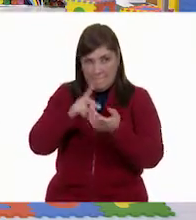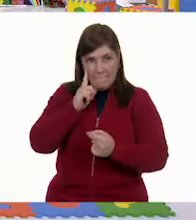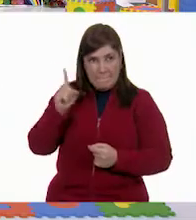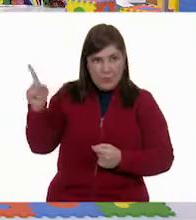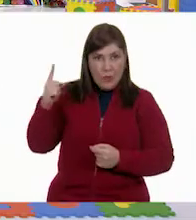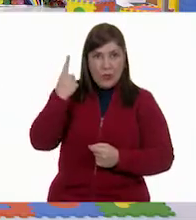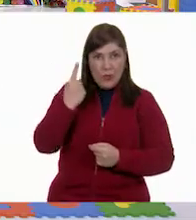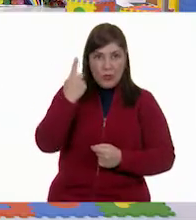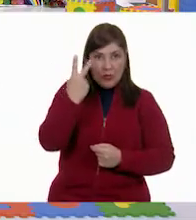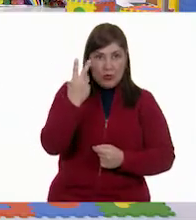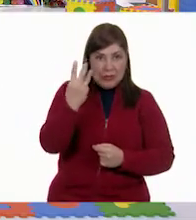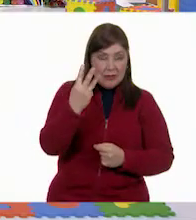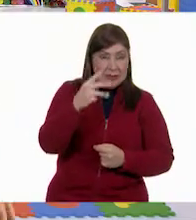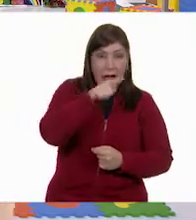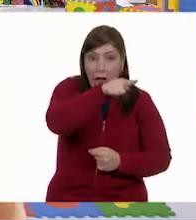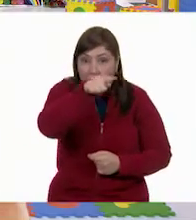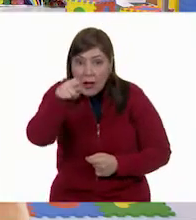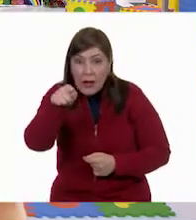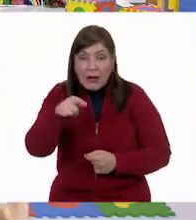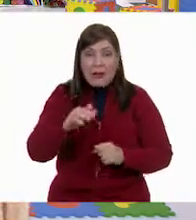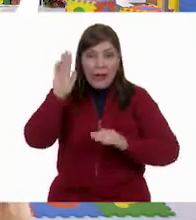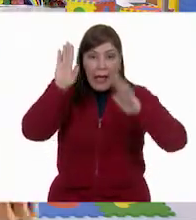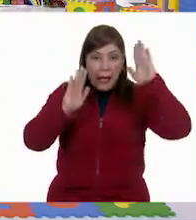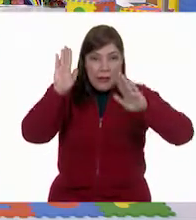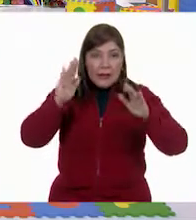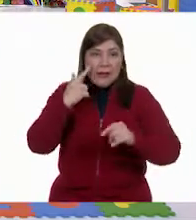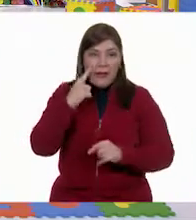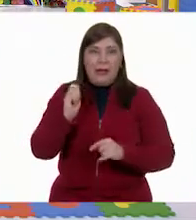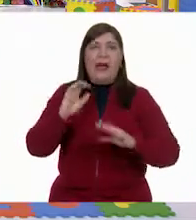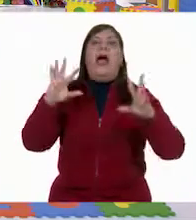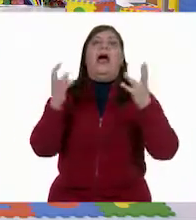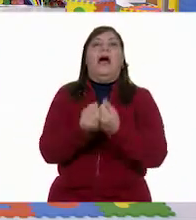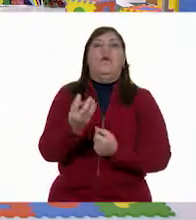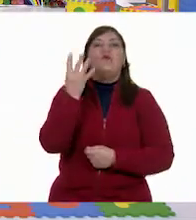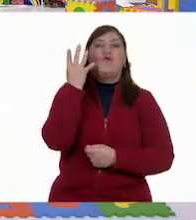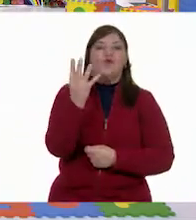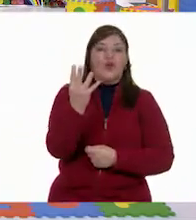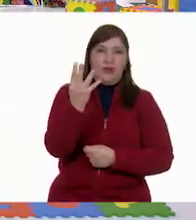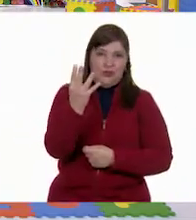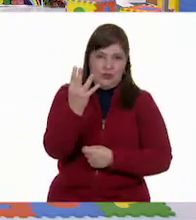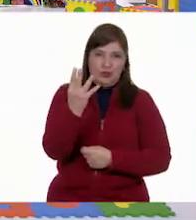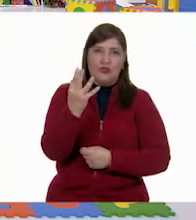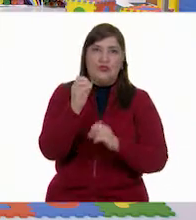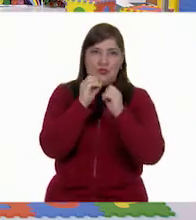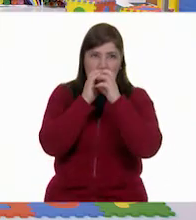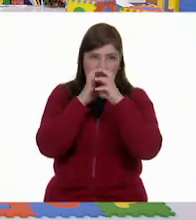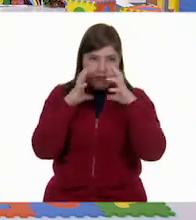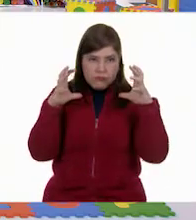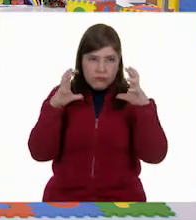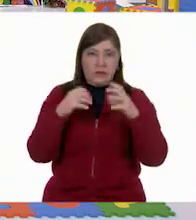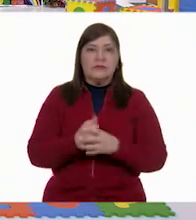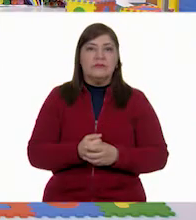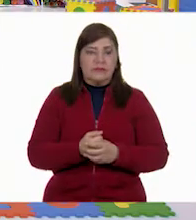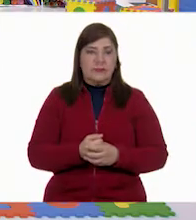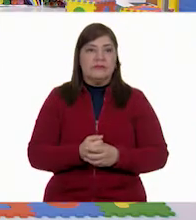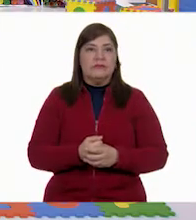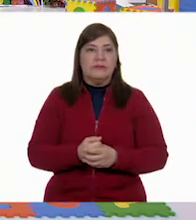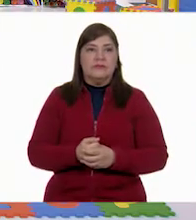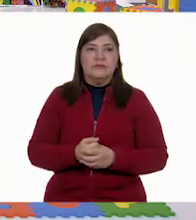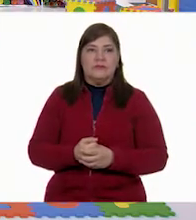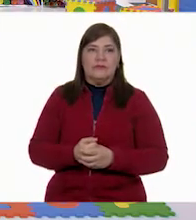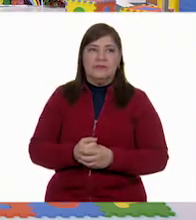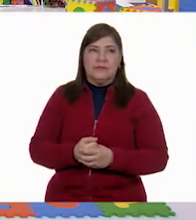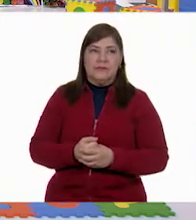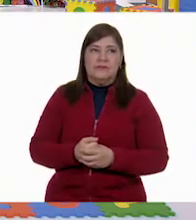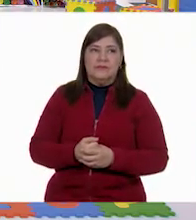A la cuenta de tres. Uno, dos, tres. Cuatro globos. Cuatro. Muy bien. Ahí están. Cuatro globos. Para pasar a